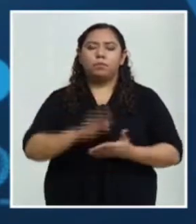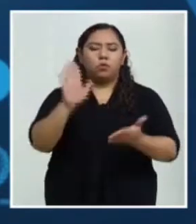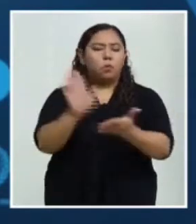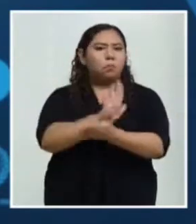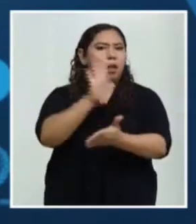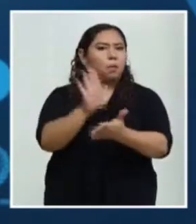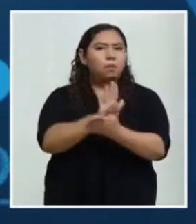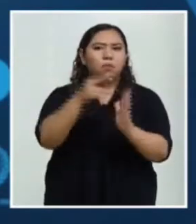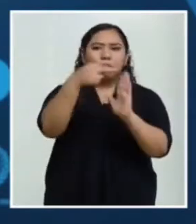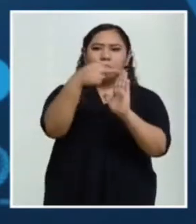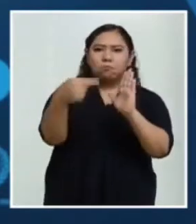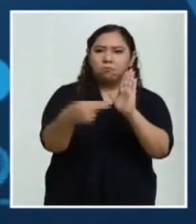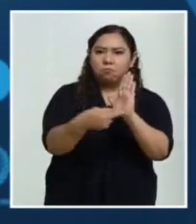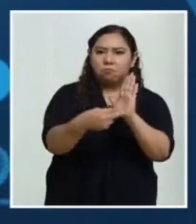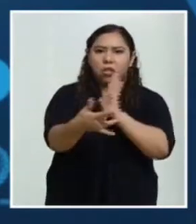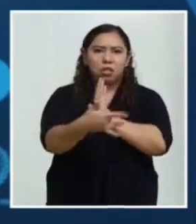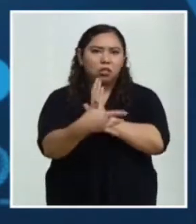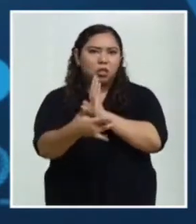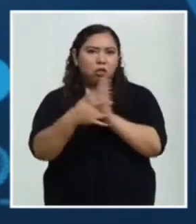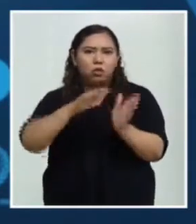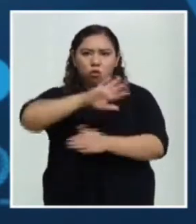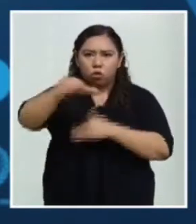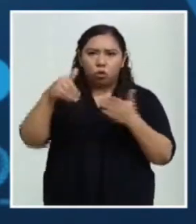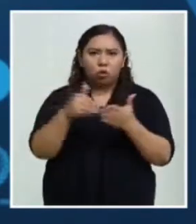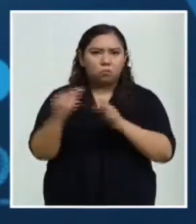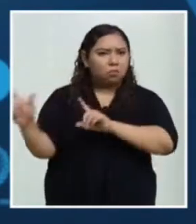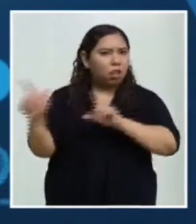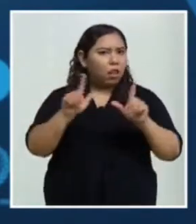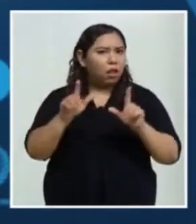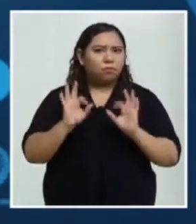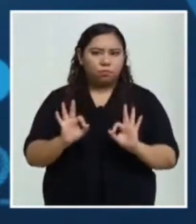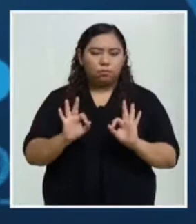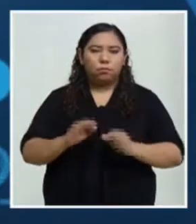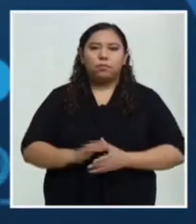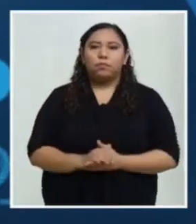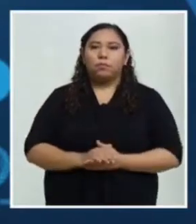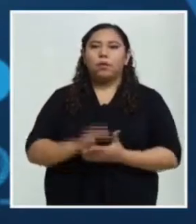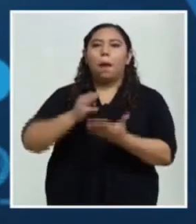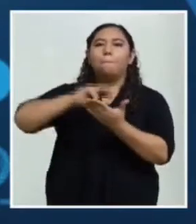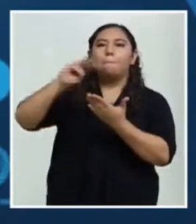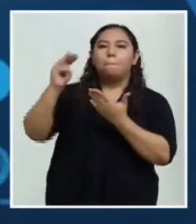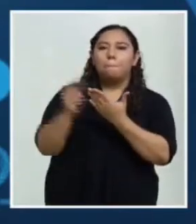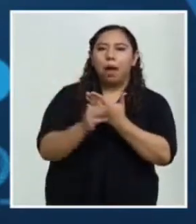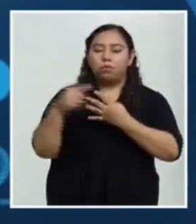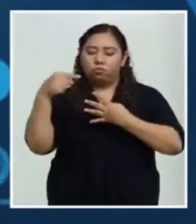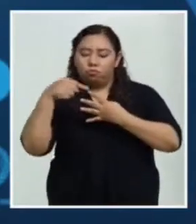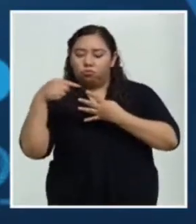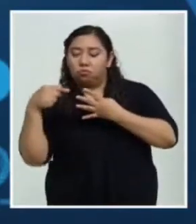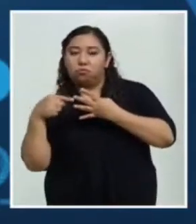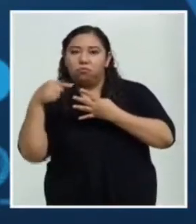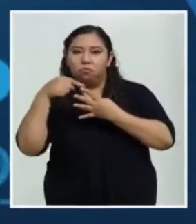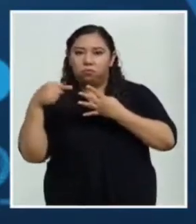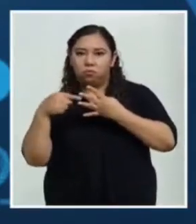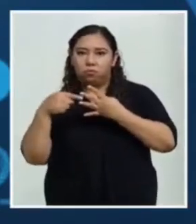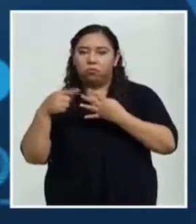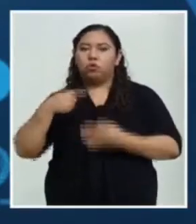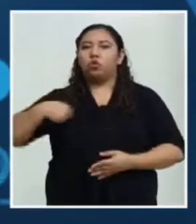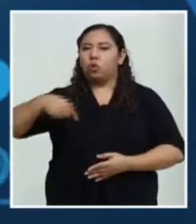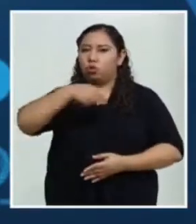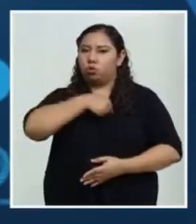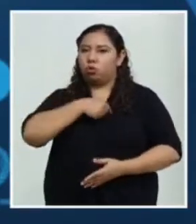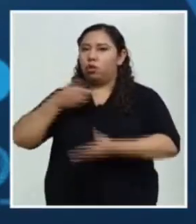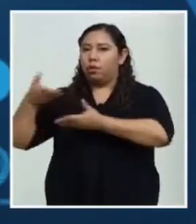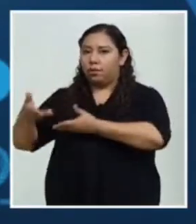requisitos técnicos y está listo, pero ya a principios de marzo esperamos poder enviarlas las